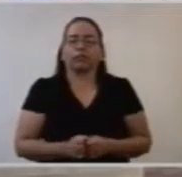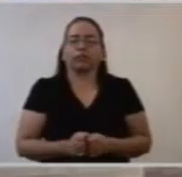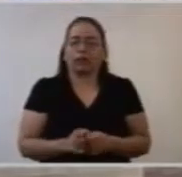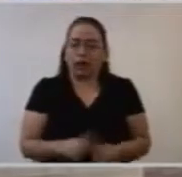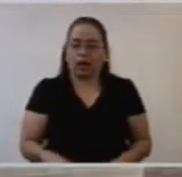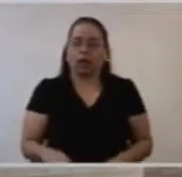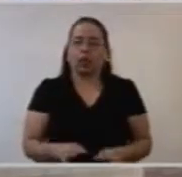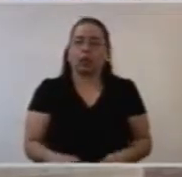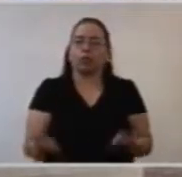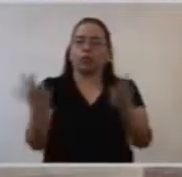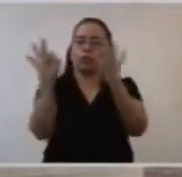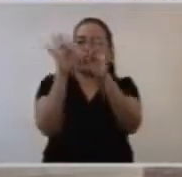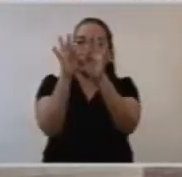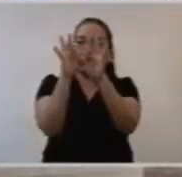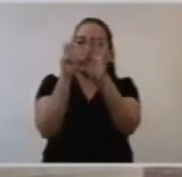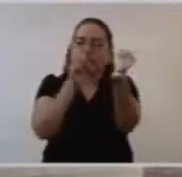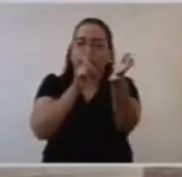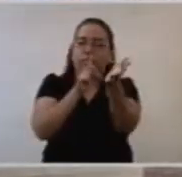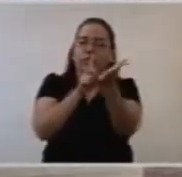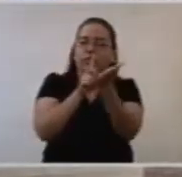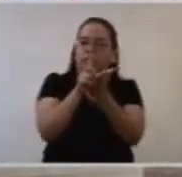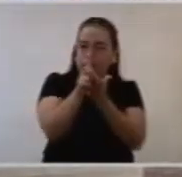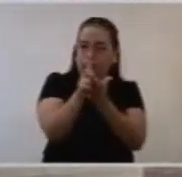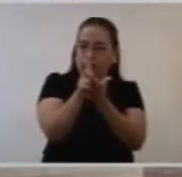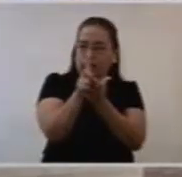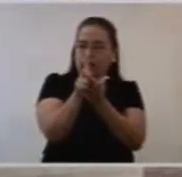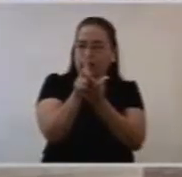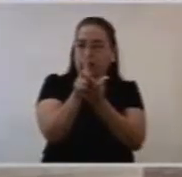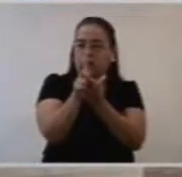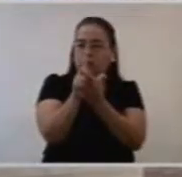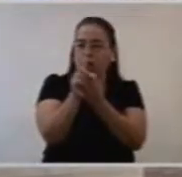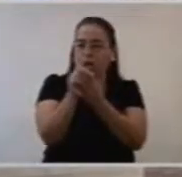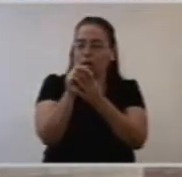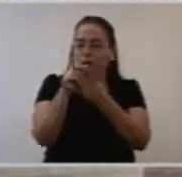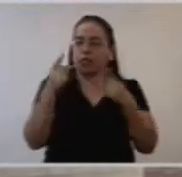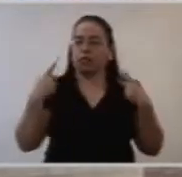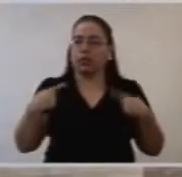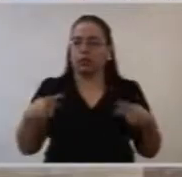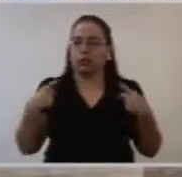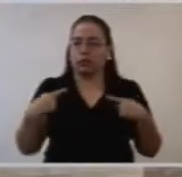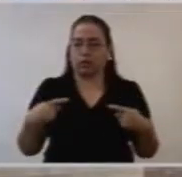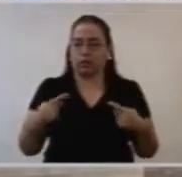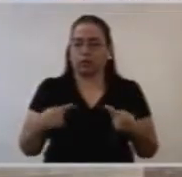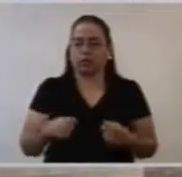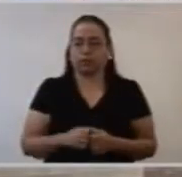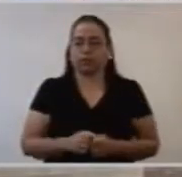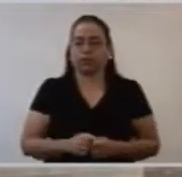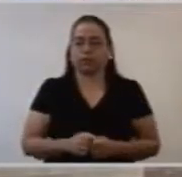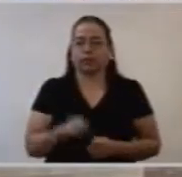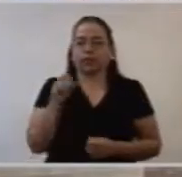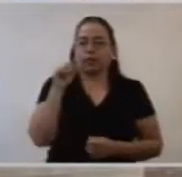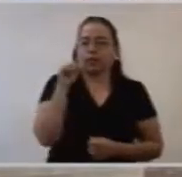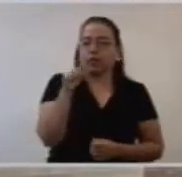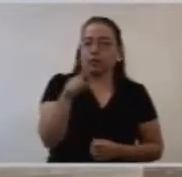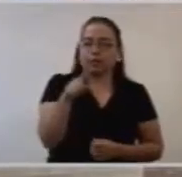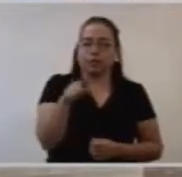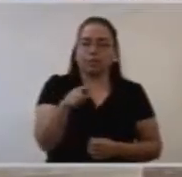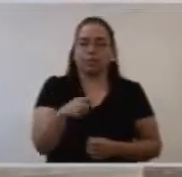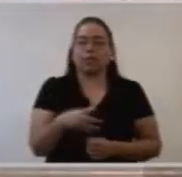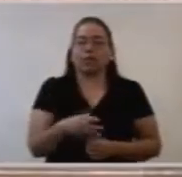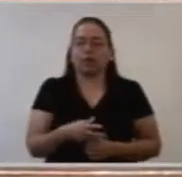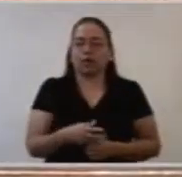La Iglesia tiene que promover la amistad social, tiene que enfrentarse a los poderes del